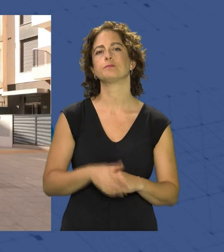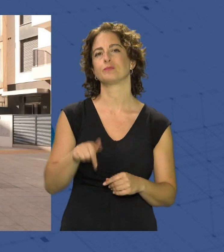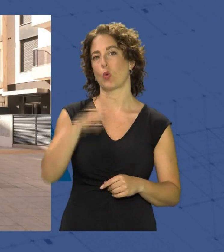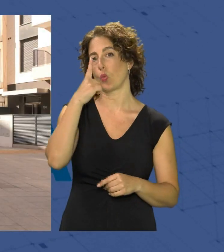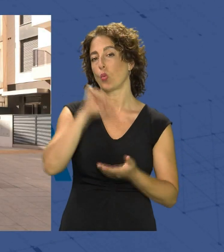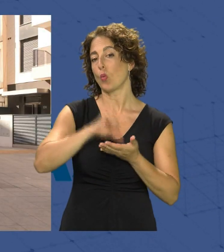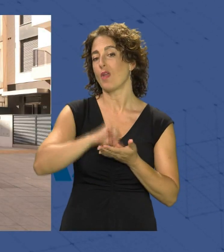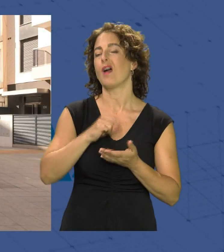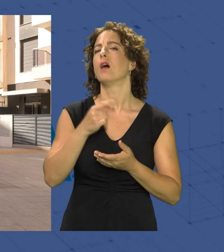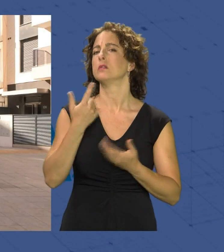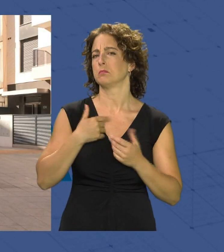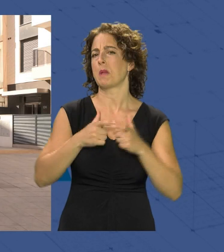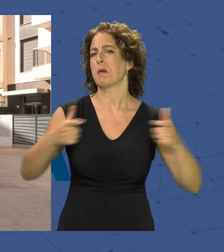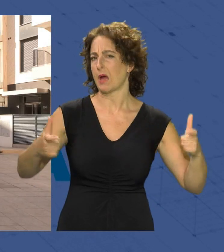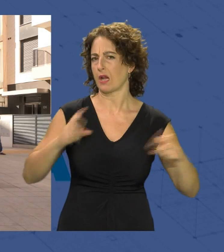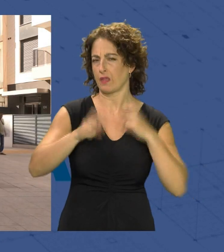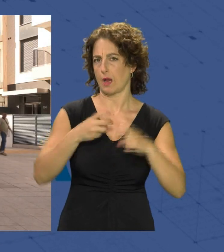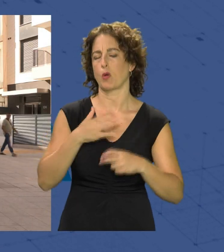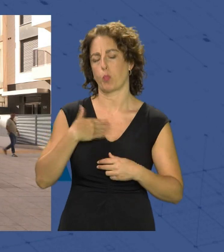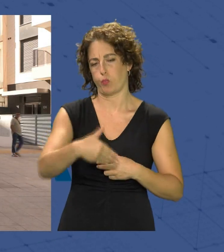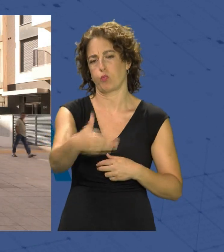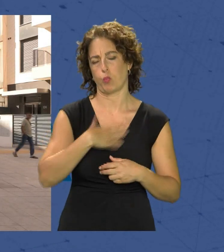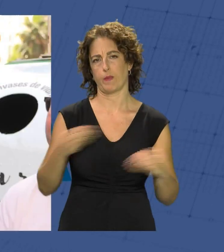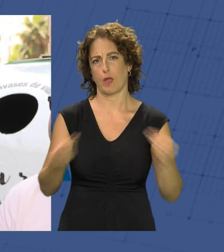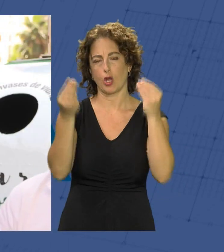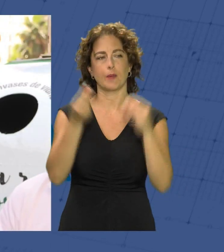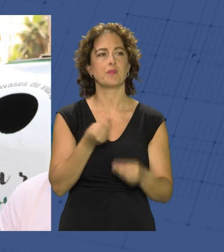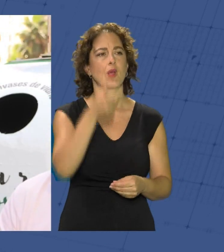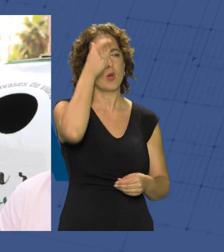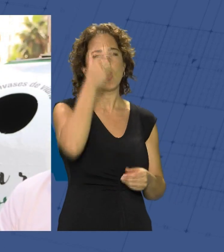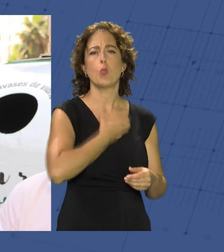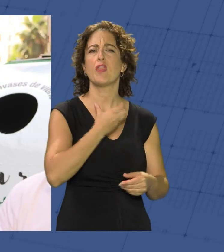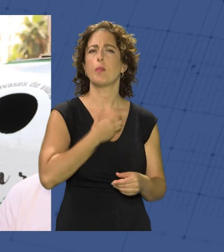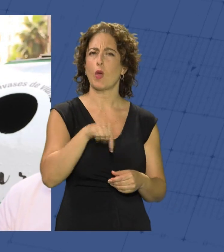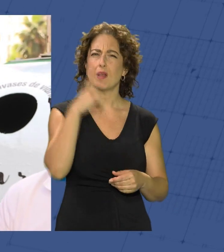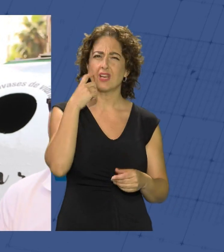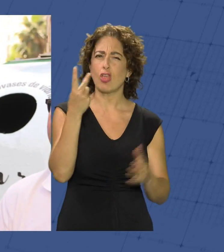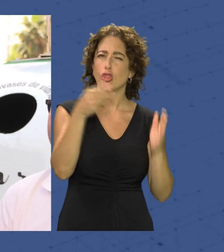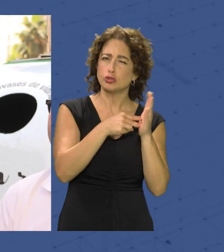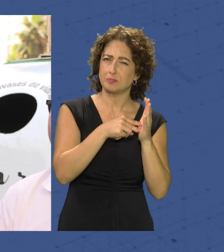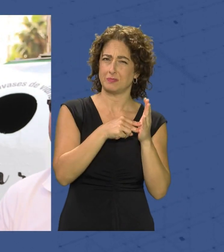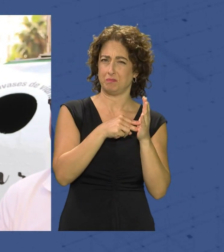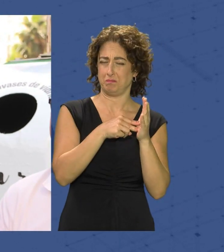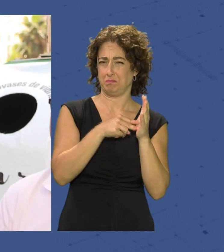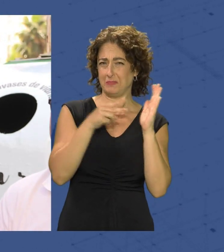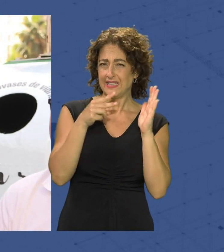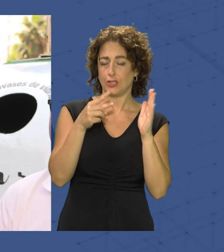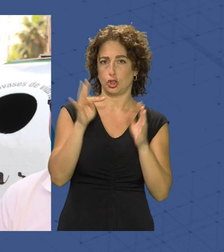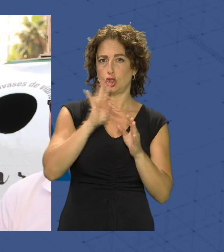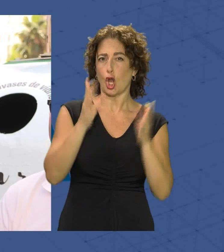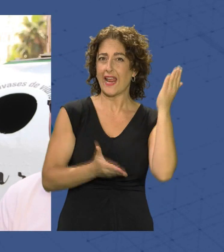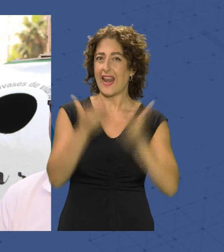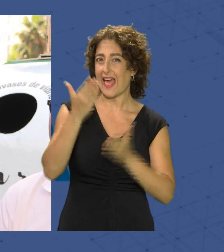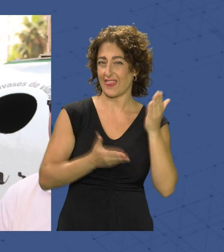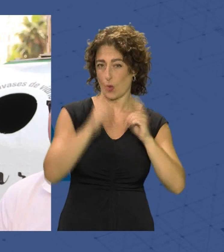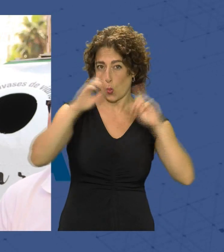pero siempre se puede mejorar En el municipio de Almería se gestionan al año 2.000 toneladas de residuos de vidrio al año lo que supone